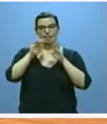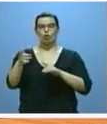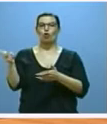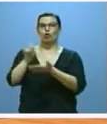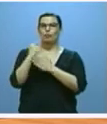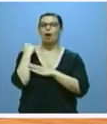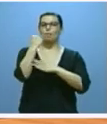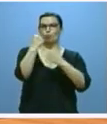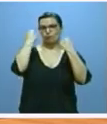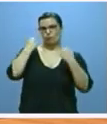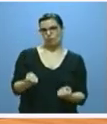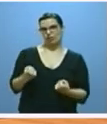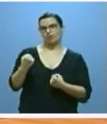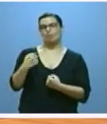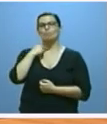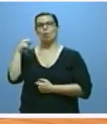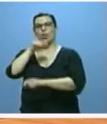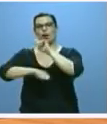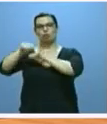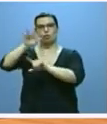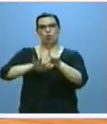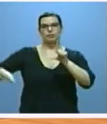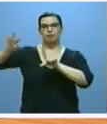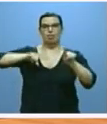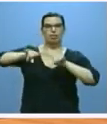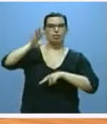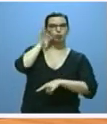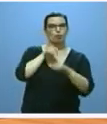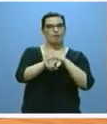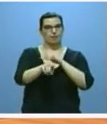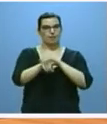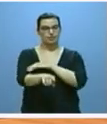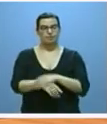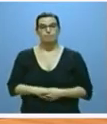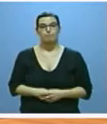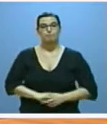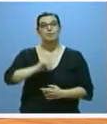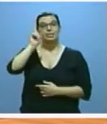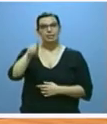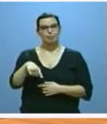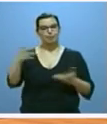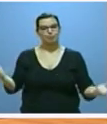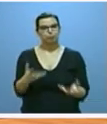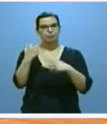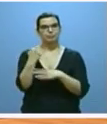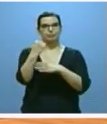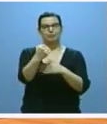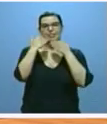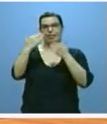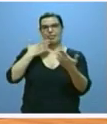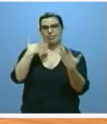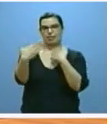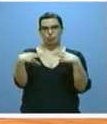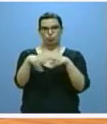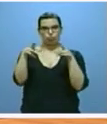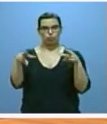espaldarazo de la Asociación Estatal de Directoras y Gerentes y también recibió un nuevo impulso en el diálogo social.